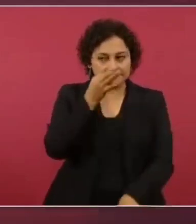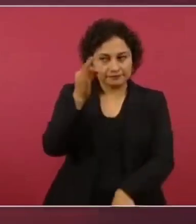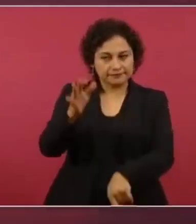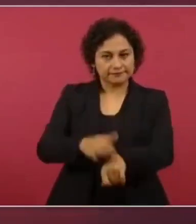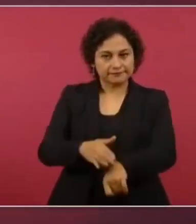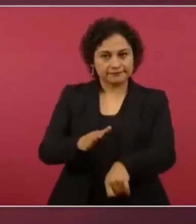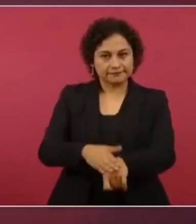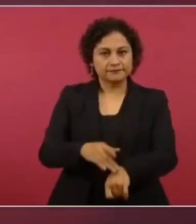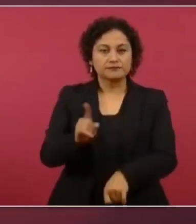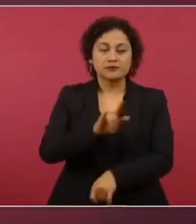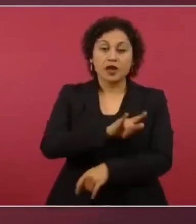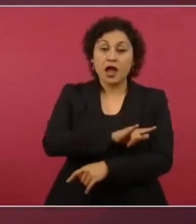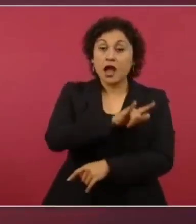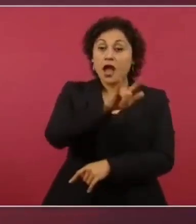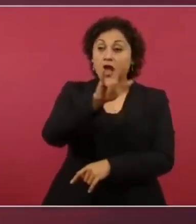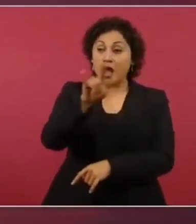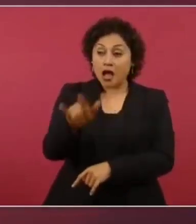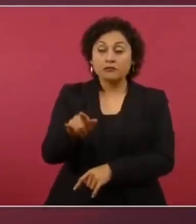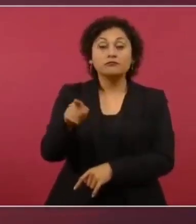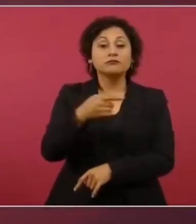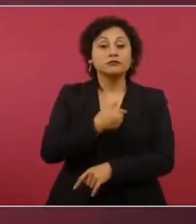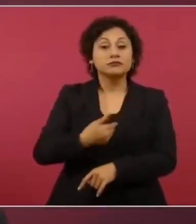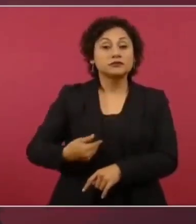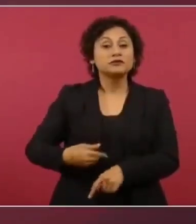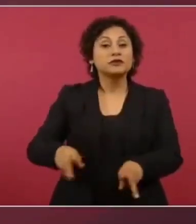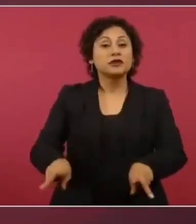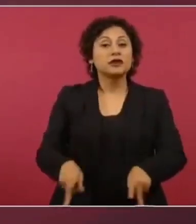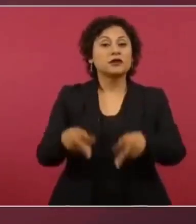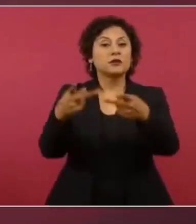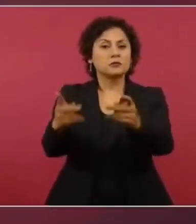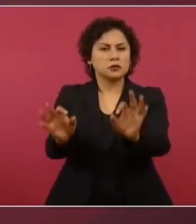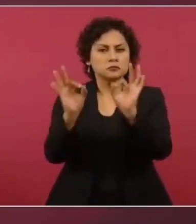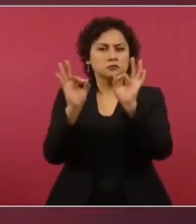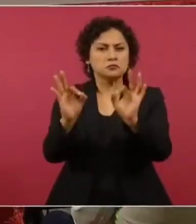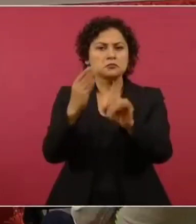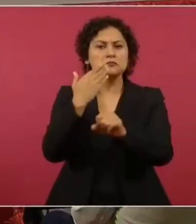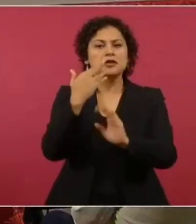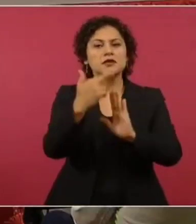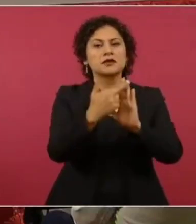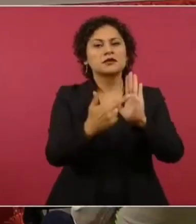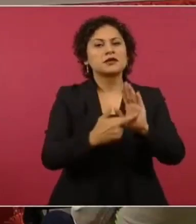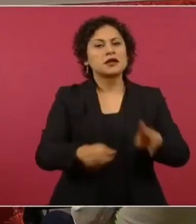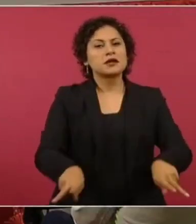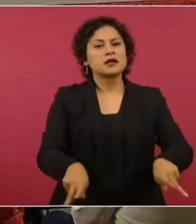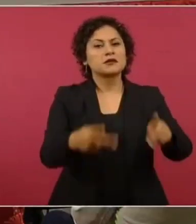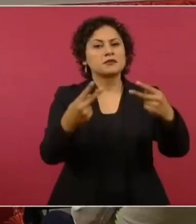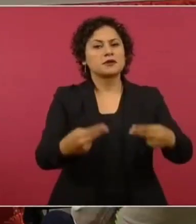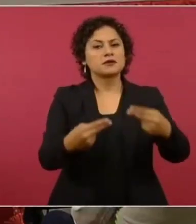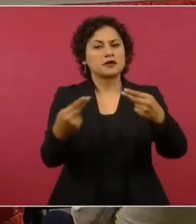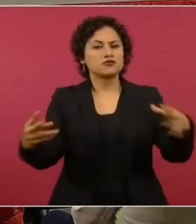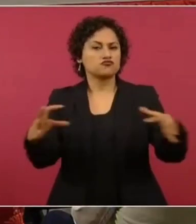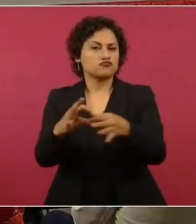a un buen precio, de acuerdo con las reglas de mercado. Pero vamos a verla.